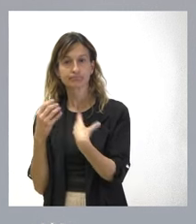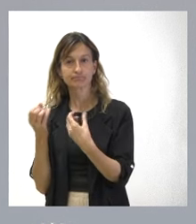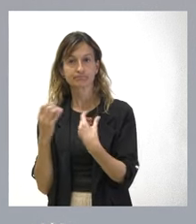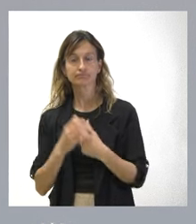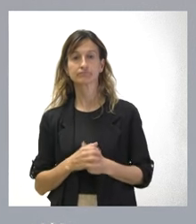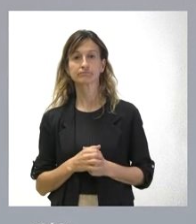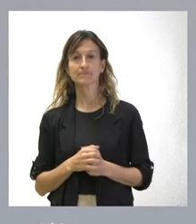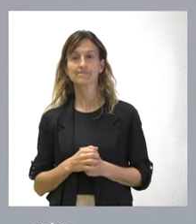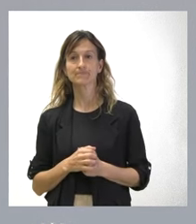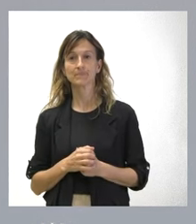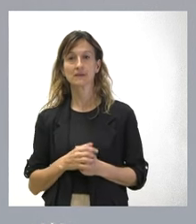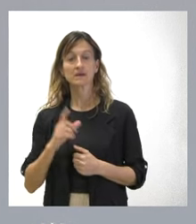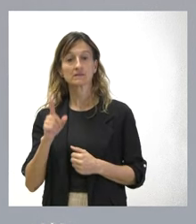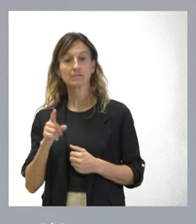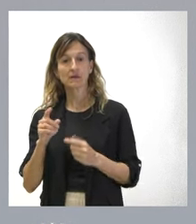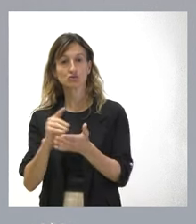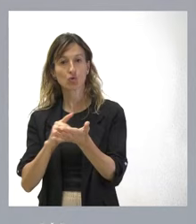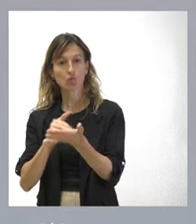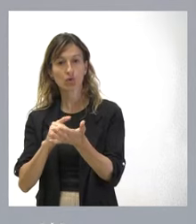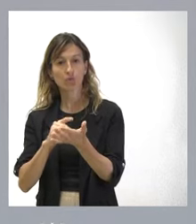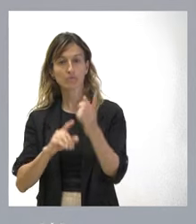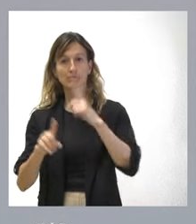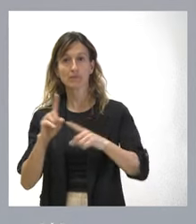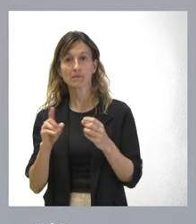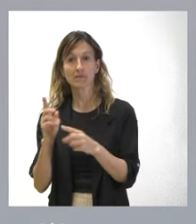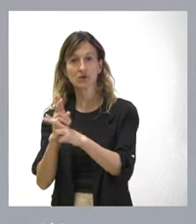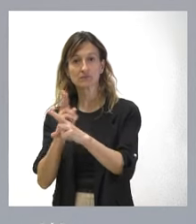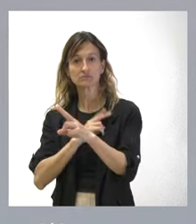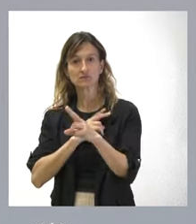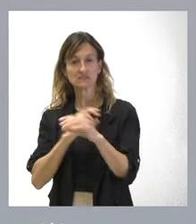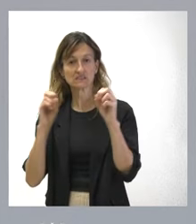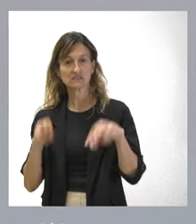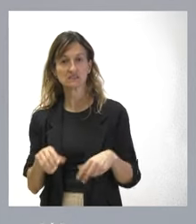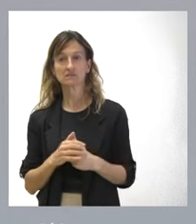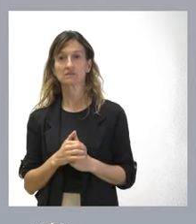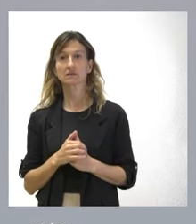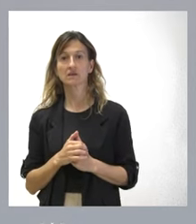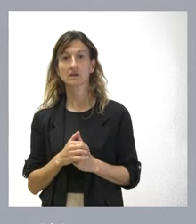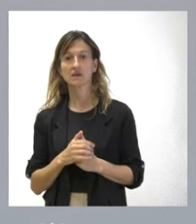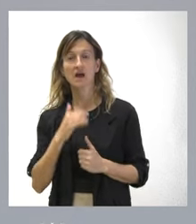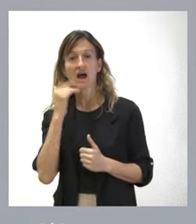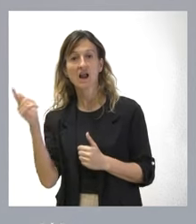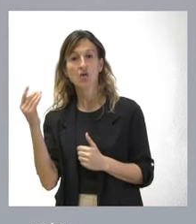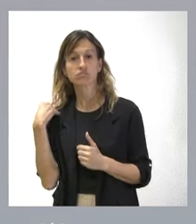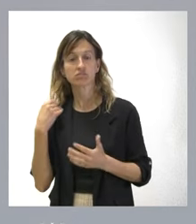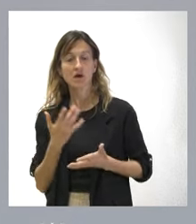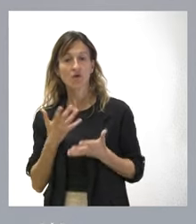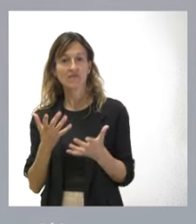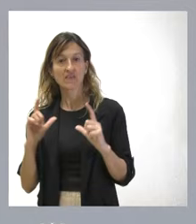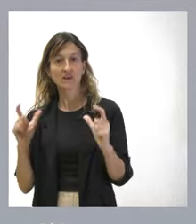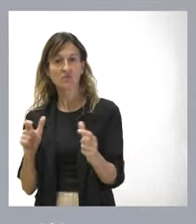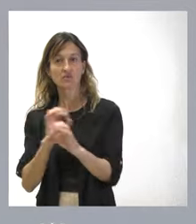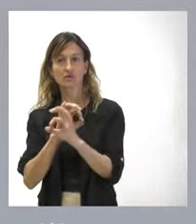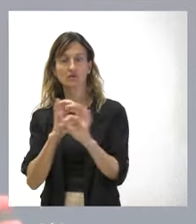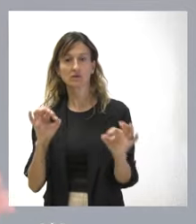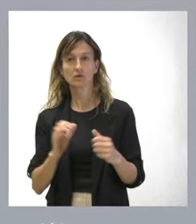pidiendo que se arreglen estos problemas. Pero no hemos recibido respuesta y tampoco hemos recibido el ofrecimiento de ninguna reunión para abordar